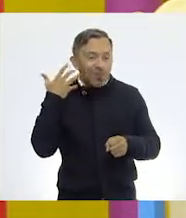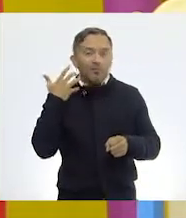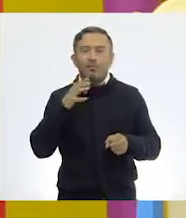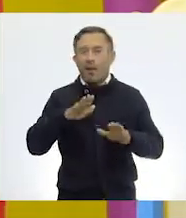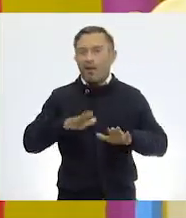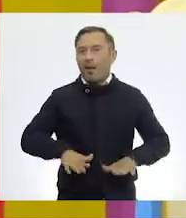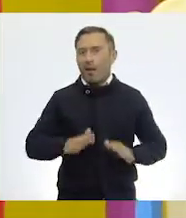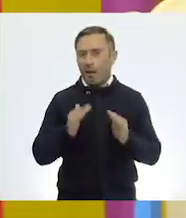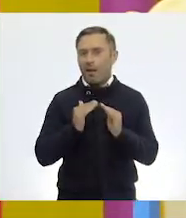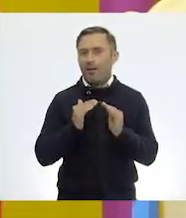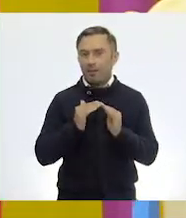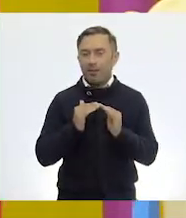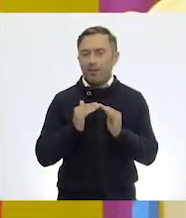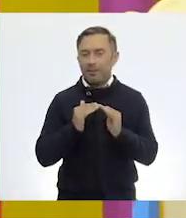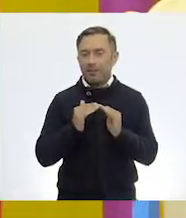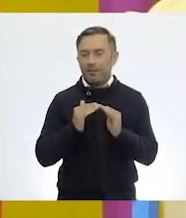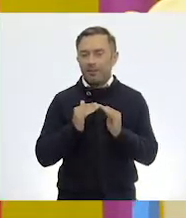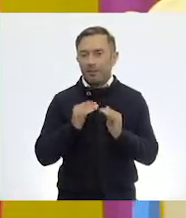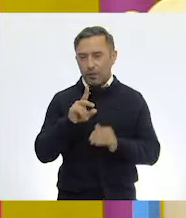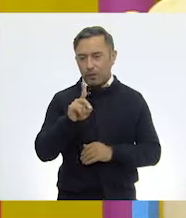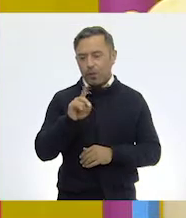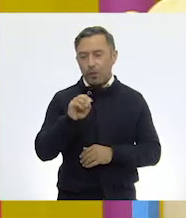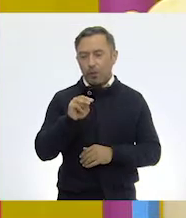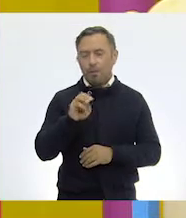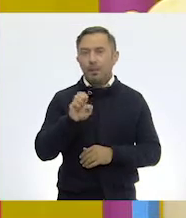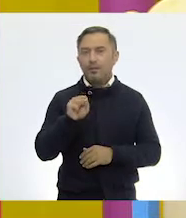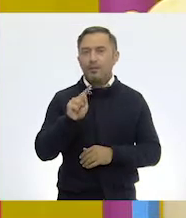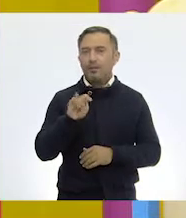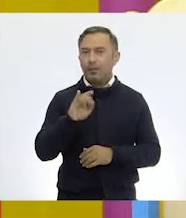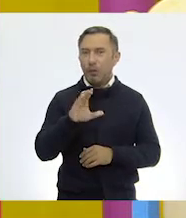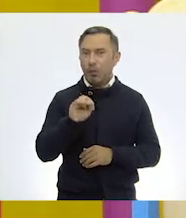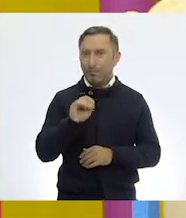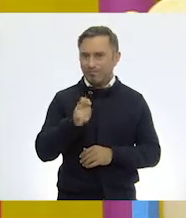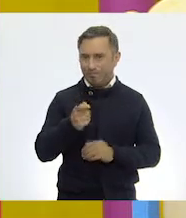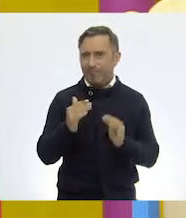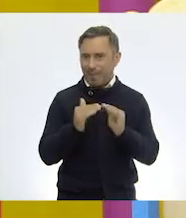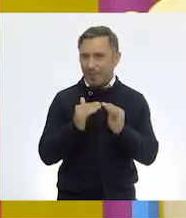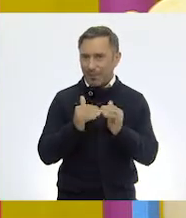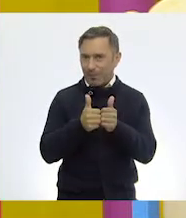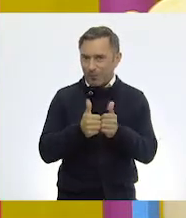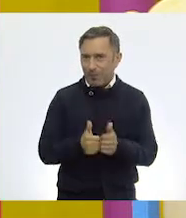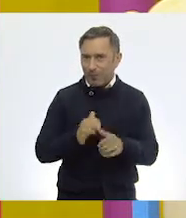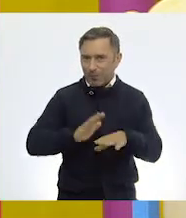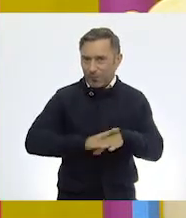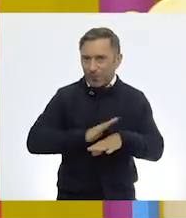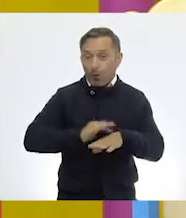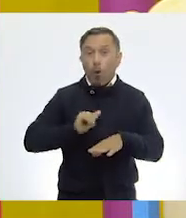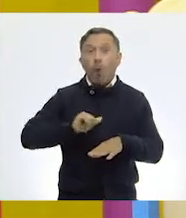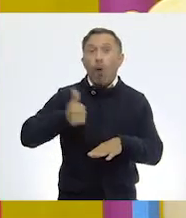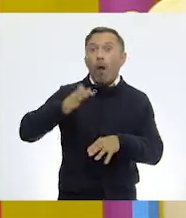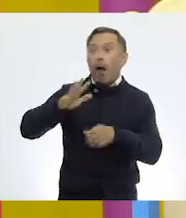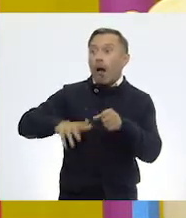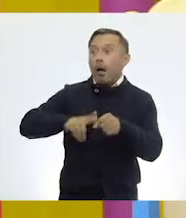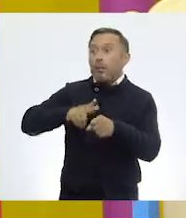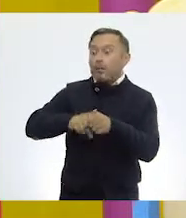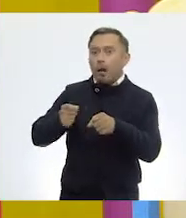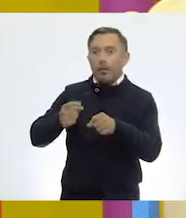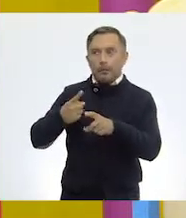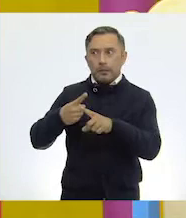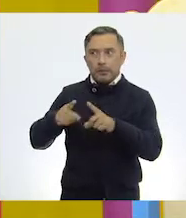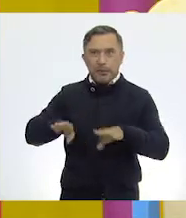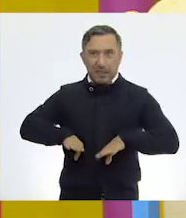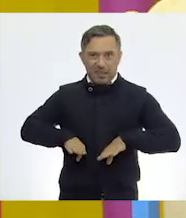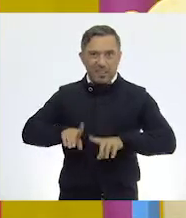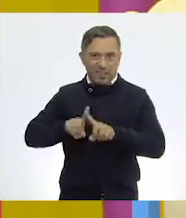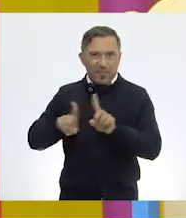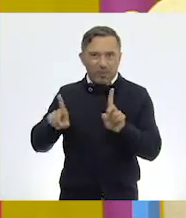Y otros animales con los que no tenemos contacto por el lugar en el que viven o por otras características se llaman